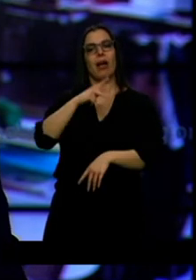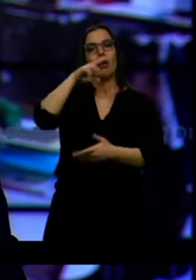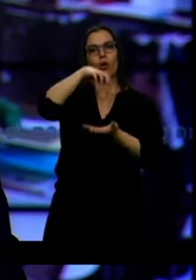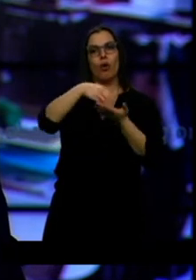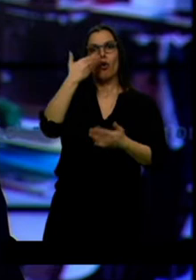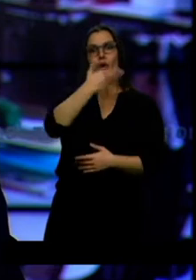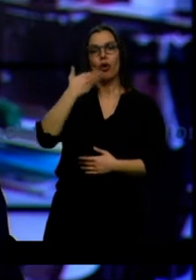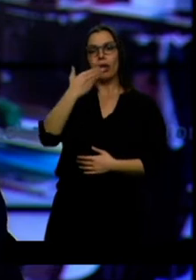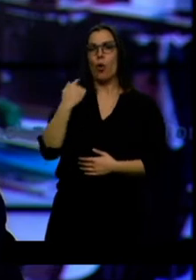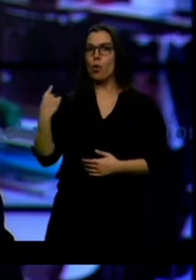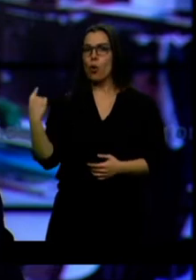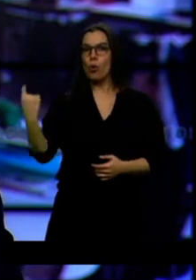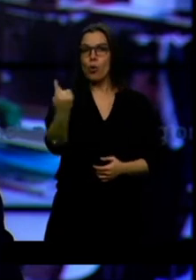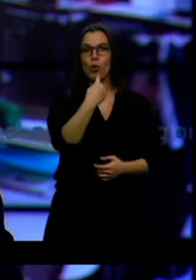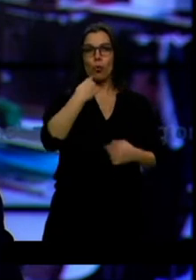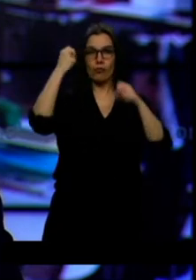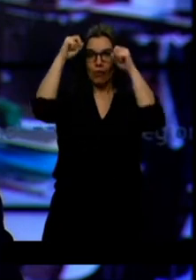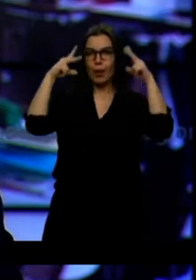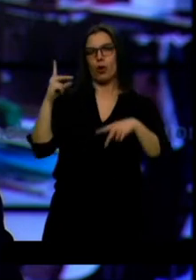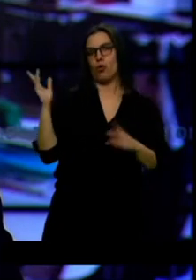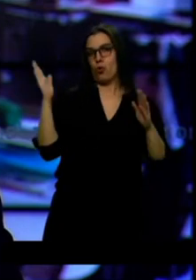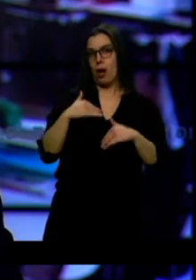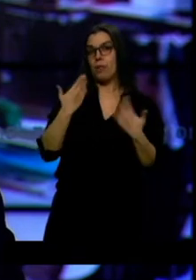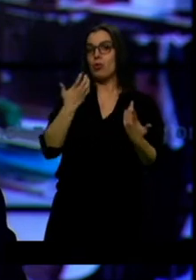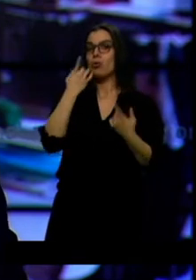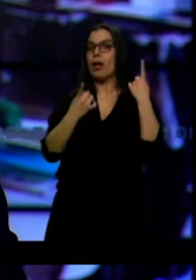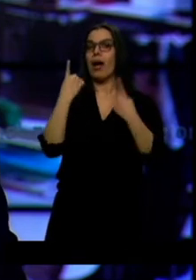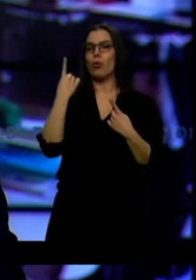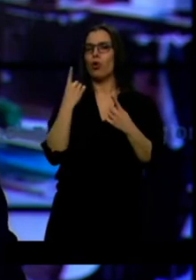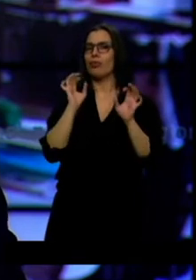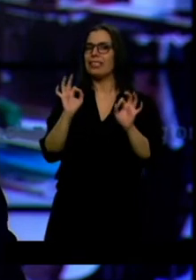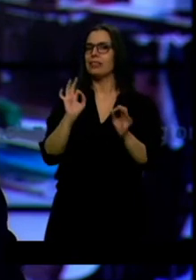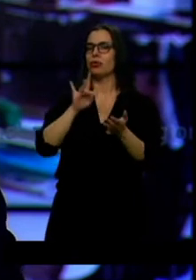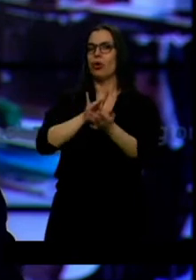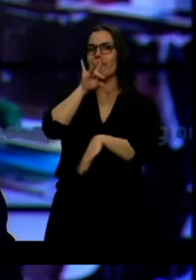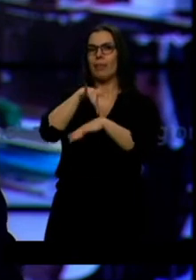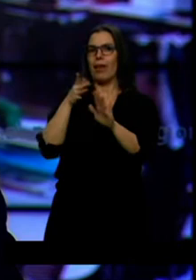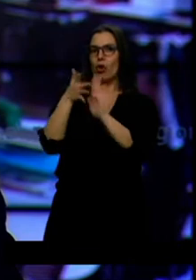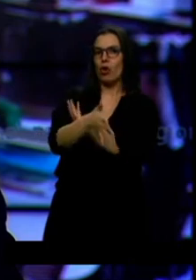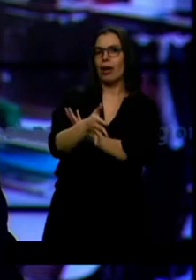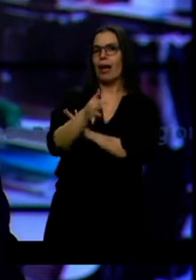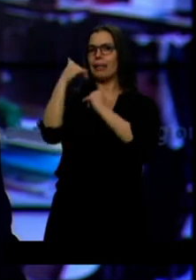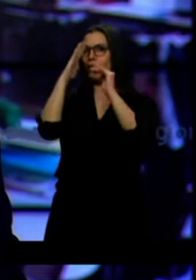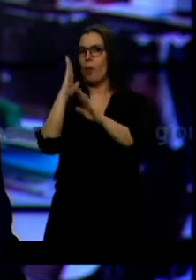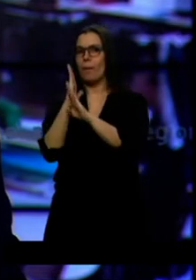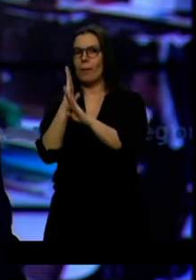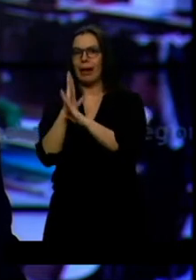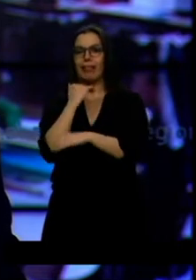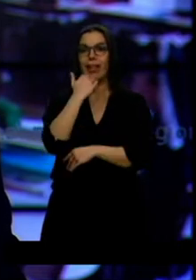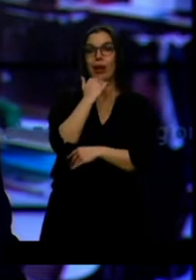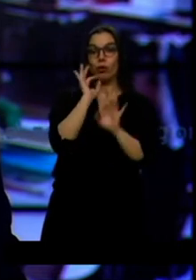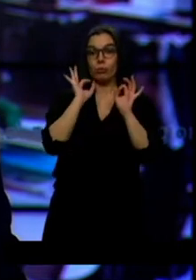tienen alumnos con enfermedades crónicas que necesitan atención permanente. En el resto serán los profesores quienes suministren la medicación a los alumnos.